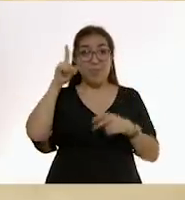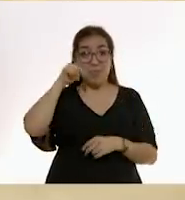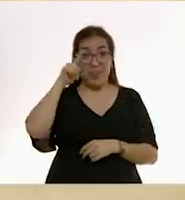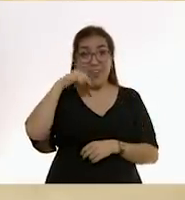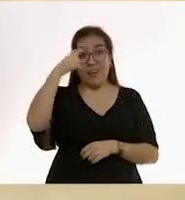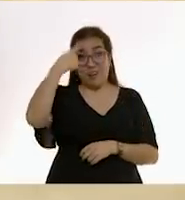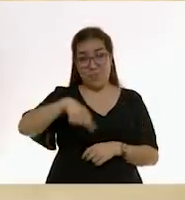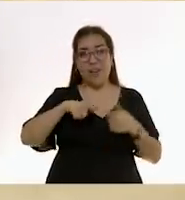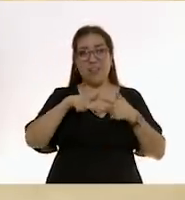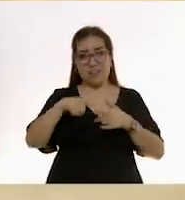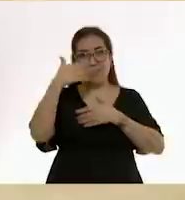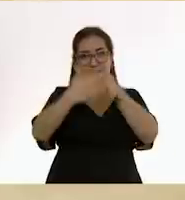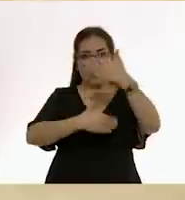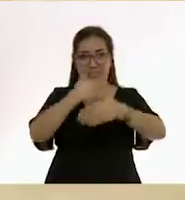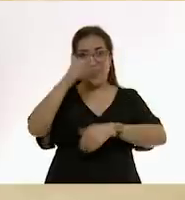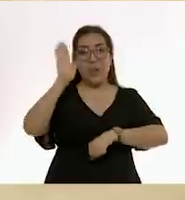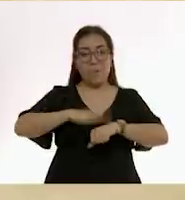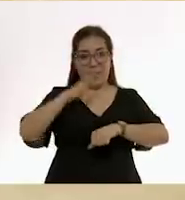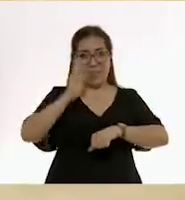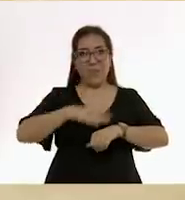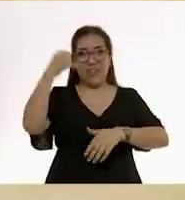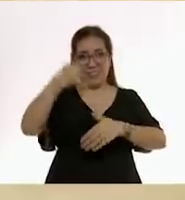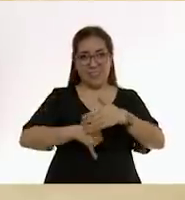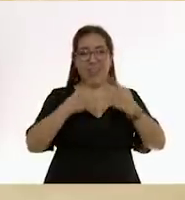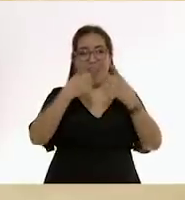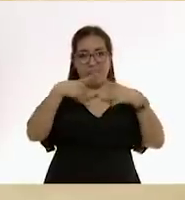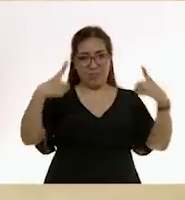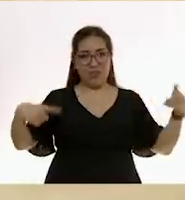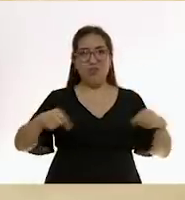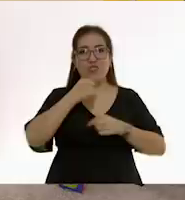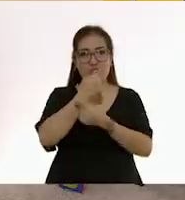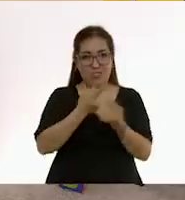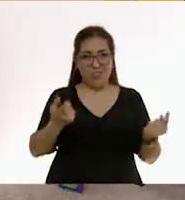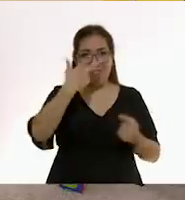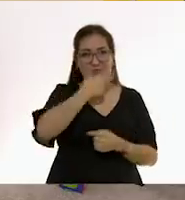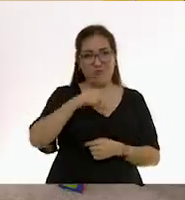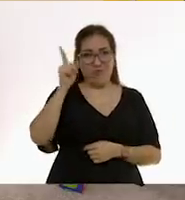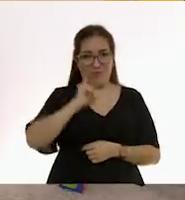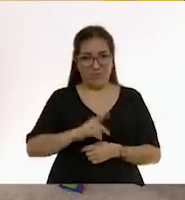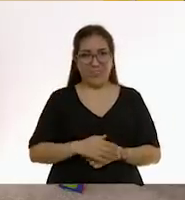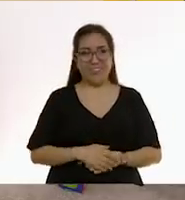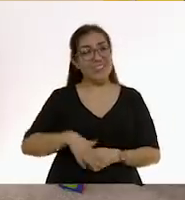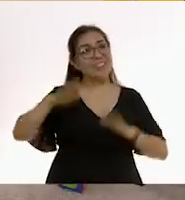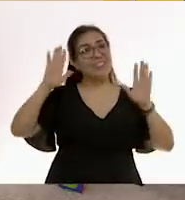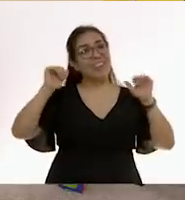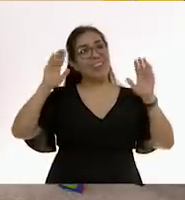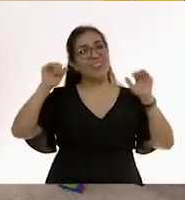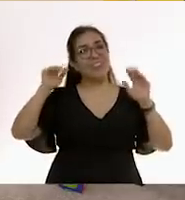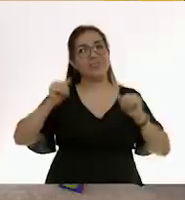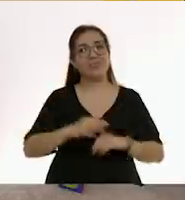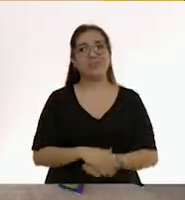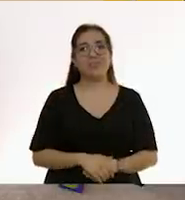para seguir conociendo más sobre el desarrollo de las niñas y de los niños adiós